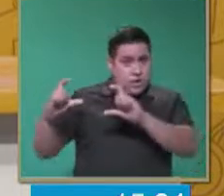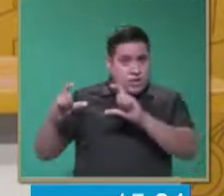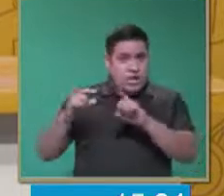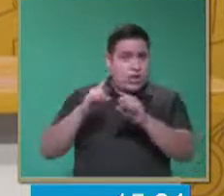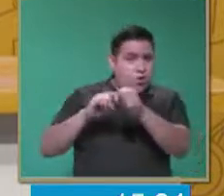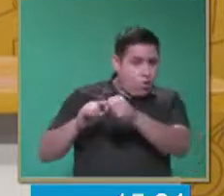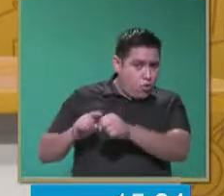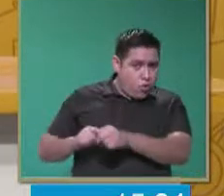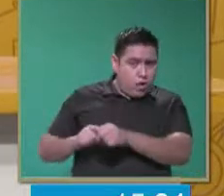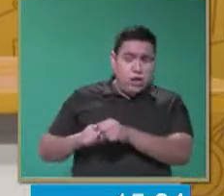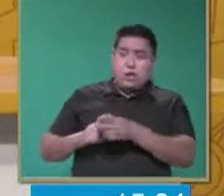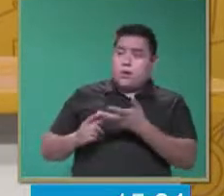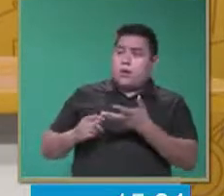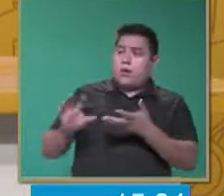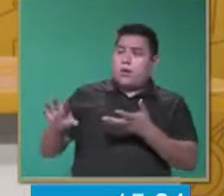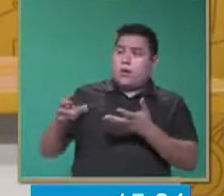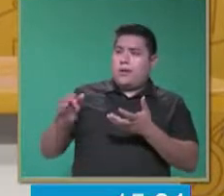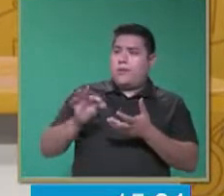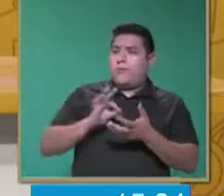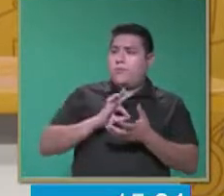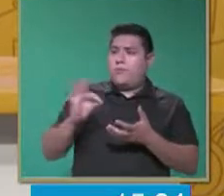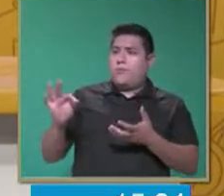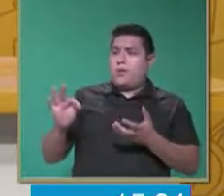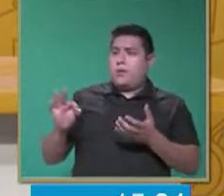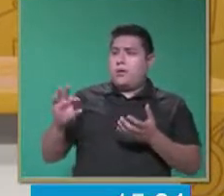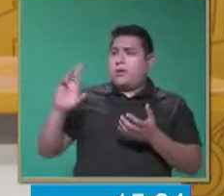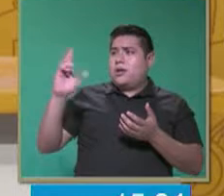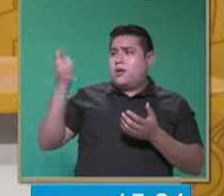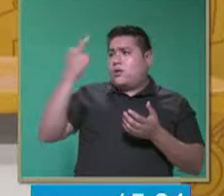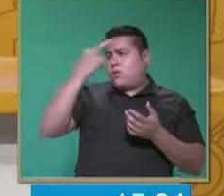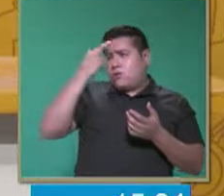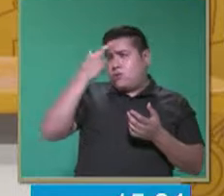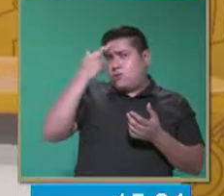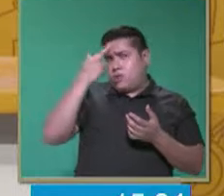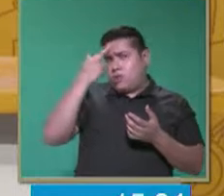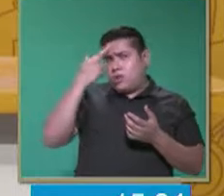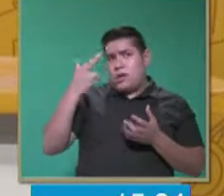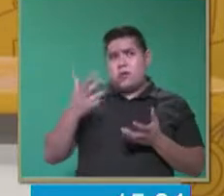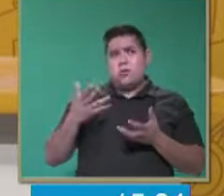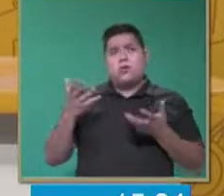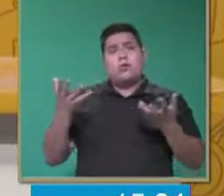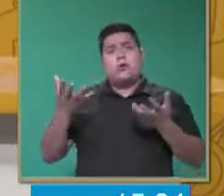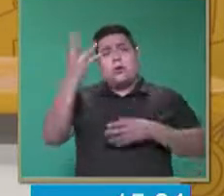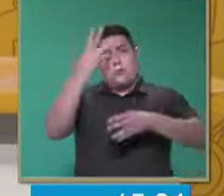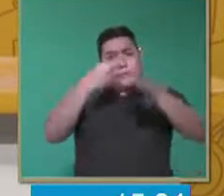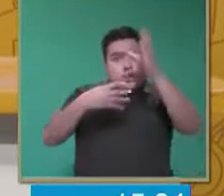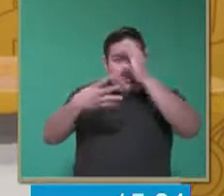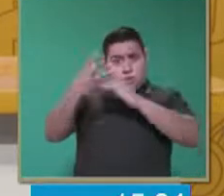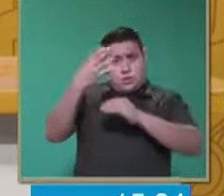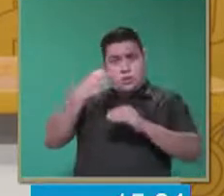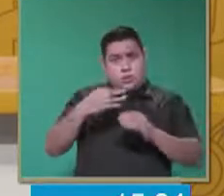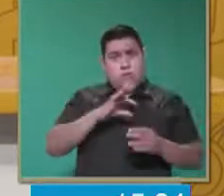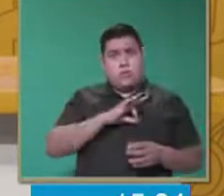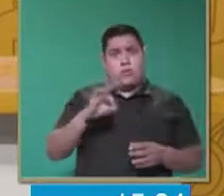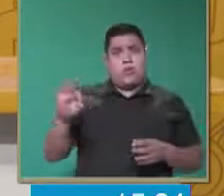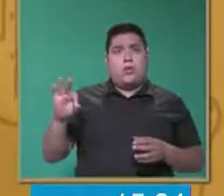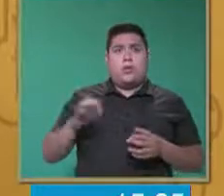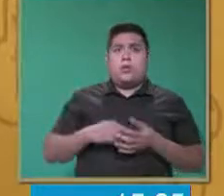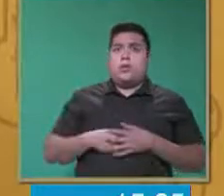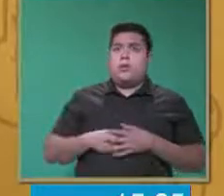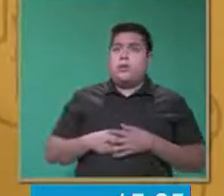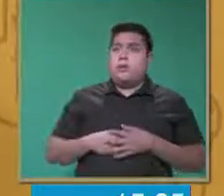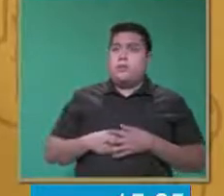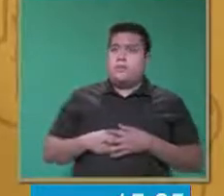van a lograr ellos relacionar y memorizar qué es lo que están aprendiendo, qué es que están manejando, porque